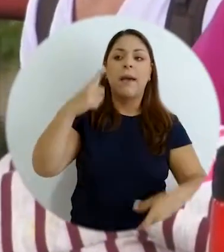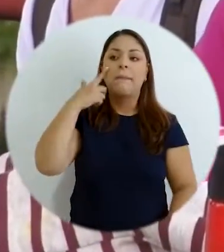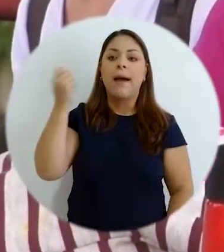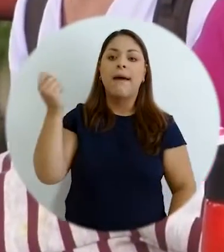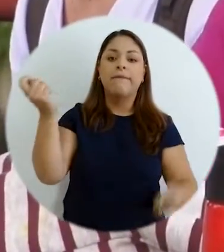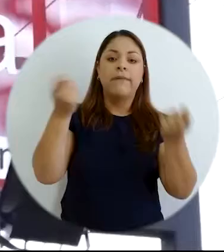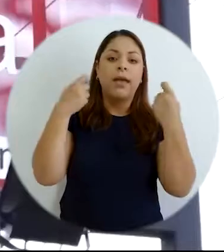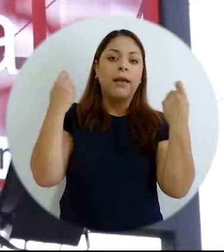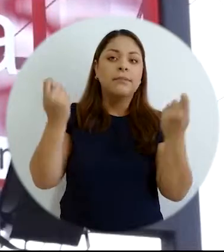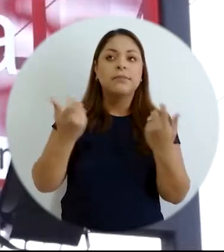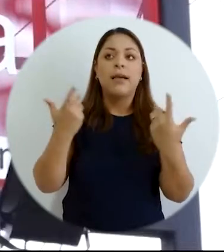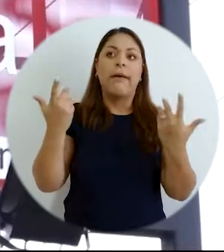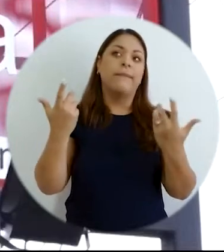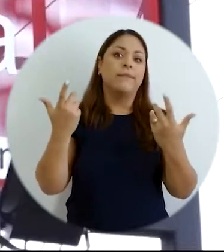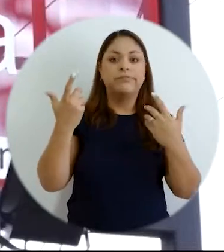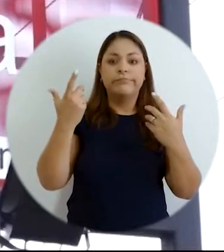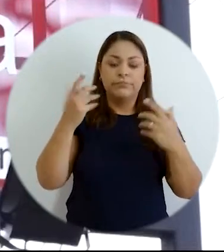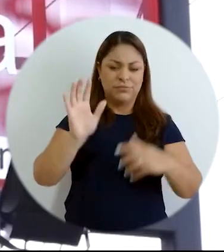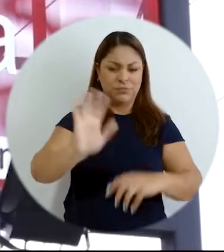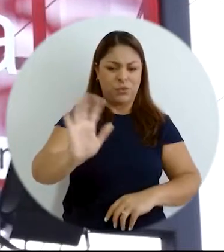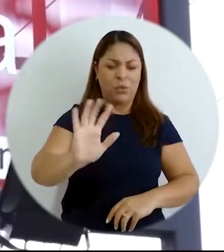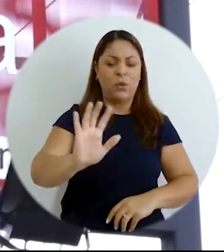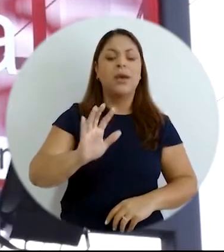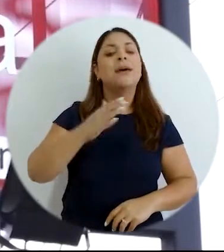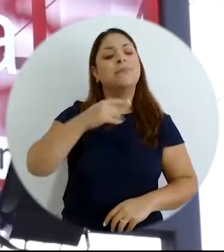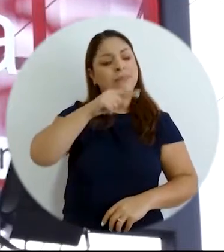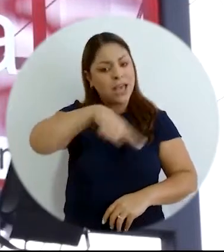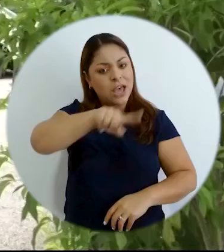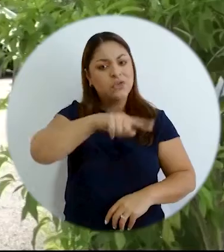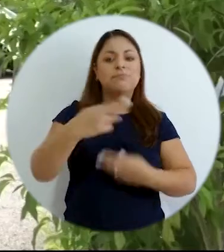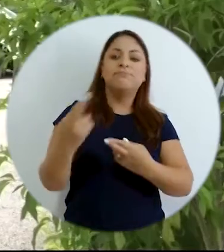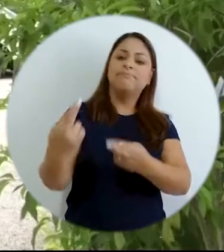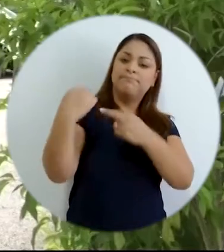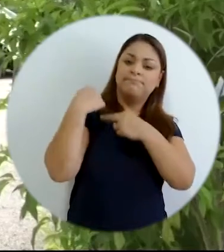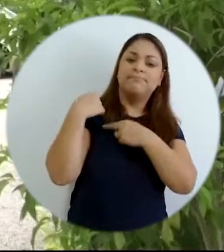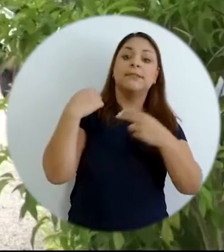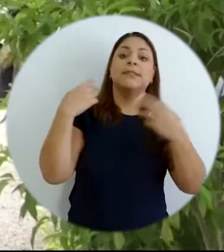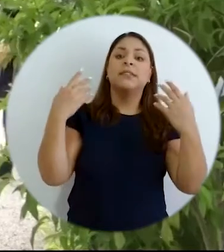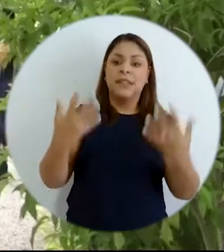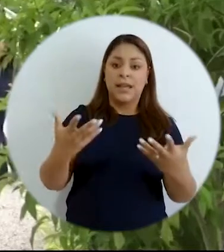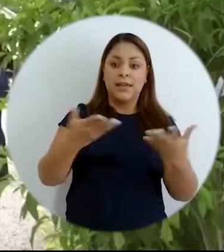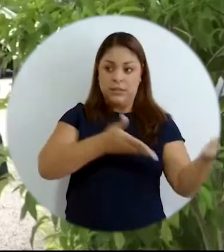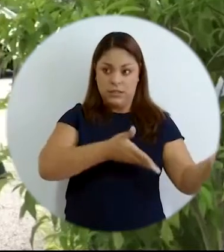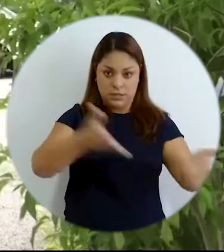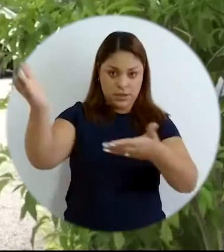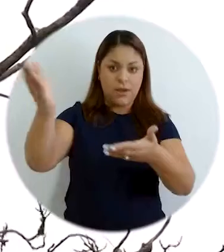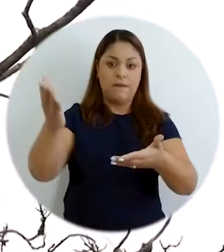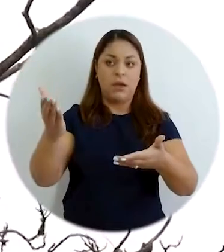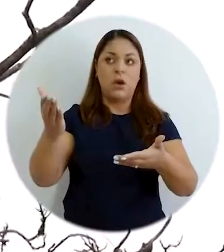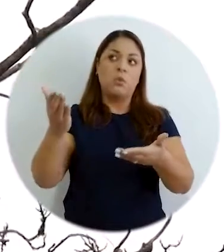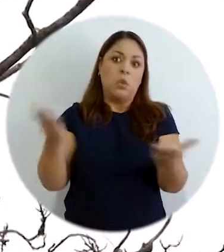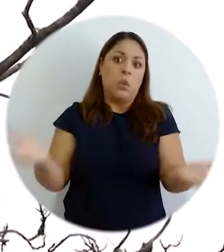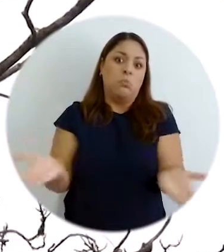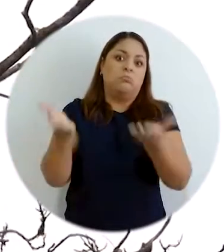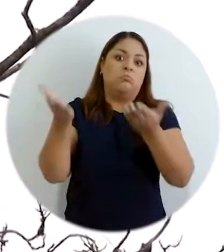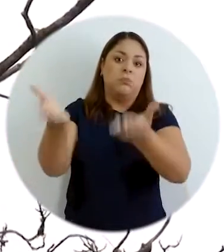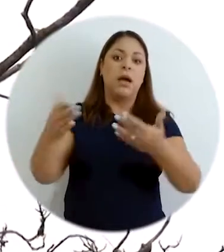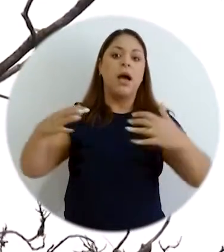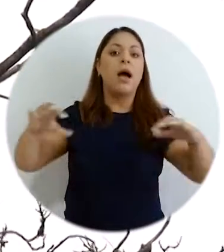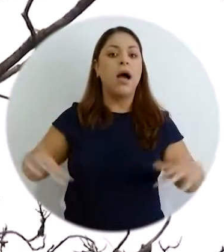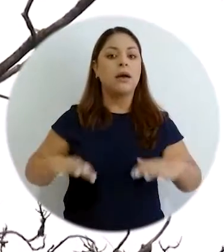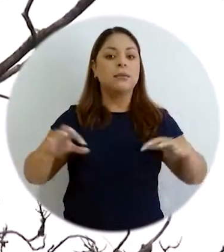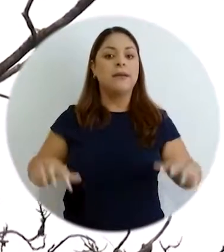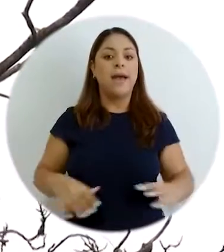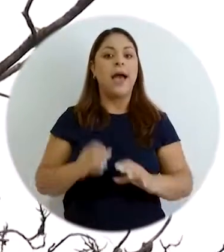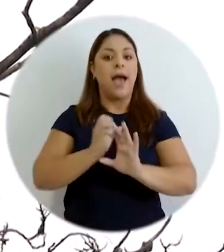la cancha para hacer una fiesta anual patronal sino que sean agencias de desarrollo que evidentemente lleven digamos